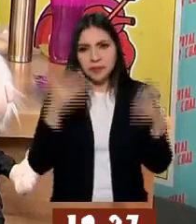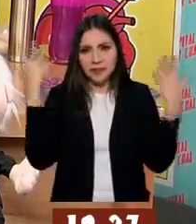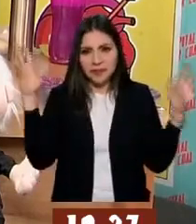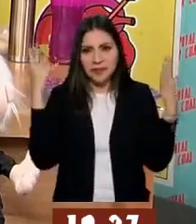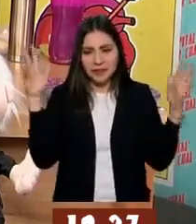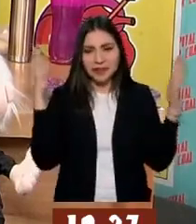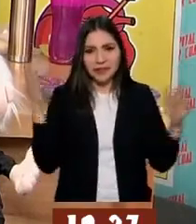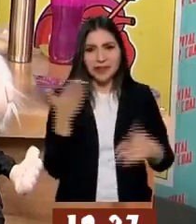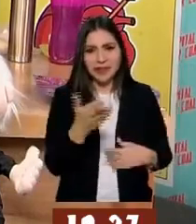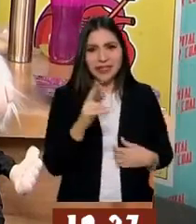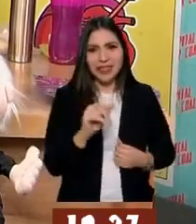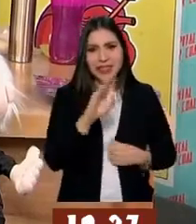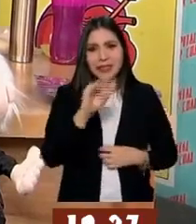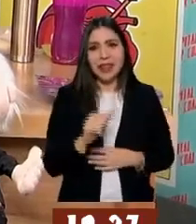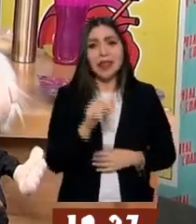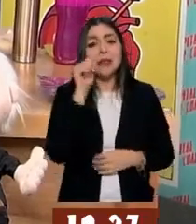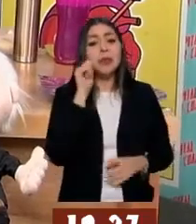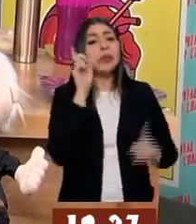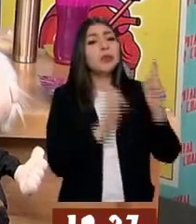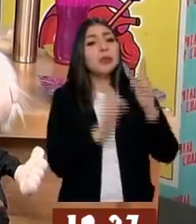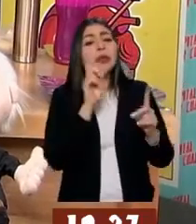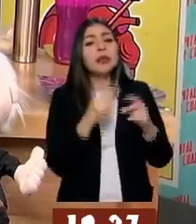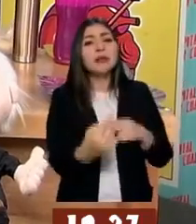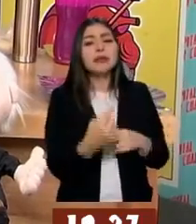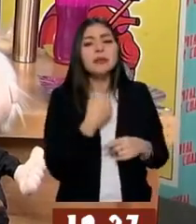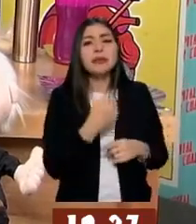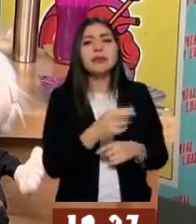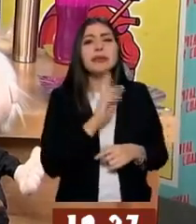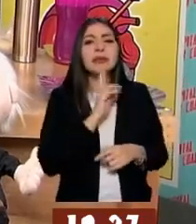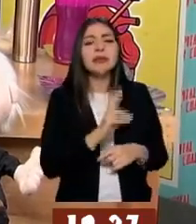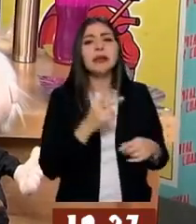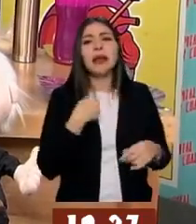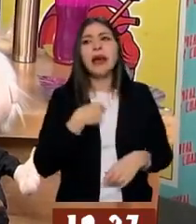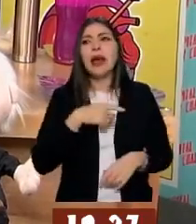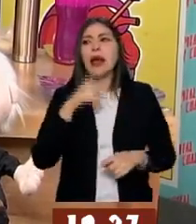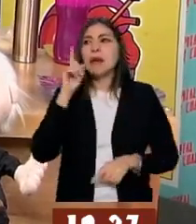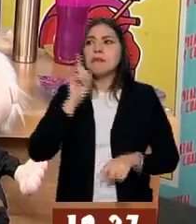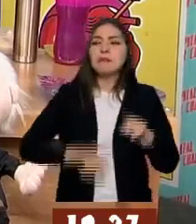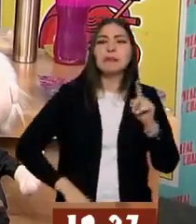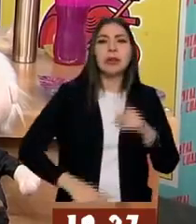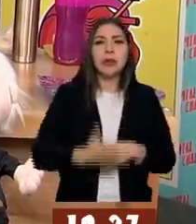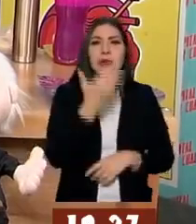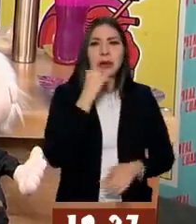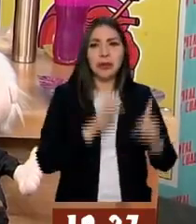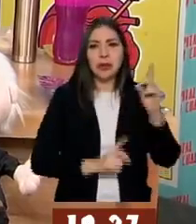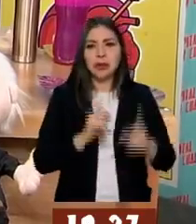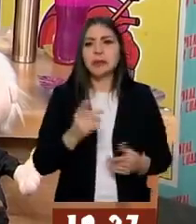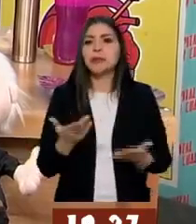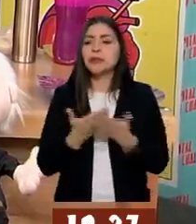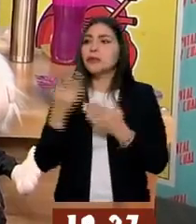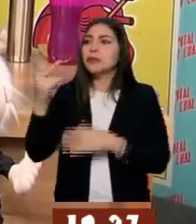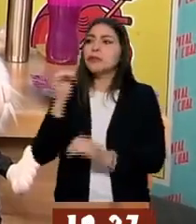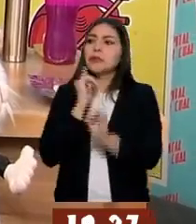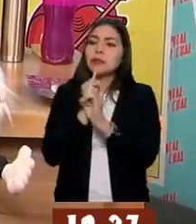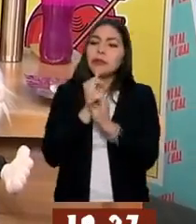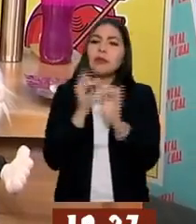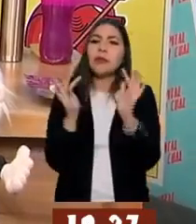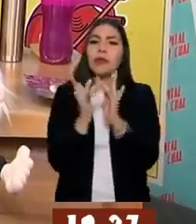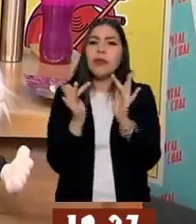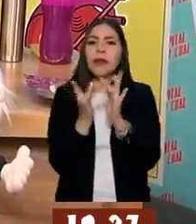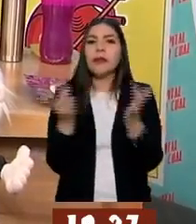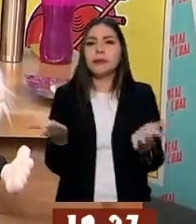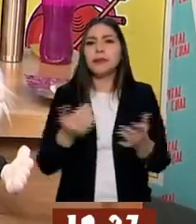que siempre nos quita todas las dudas! Oye, tus redes, tu página, tu todo, ven. ¿Cómo va tu cruzada del